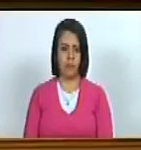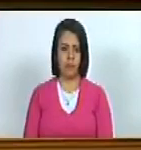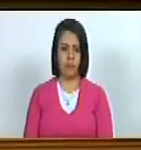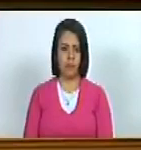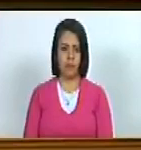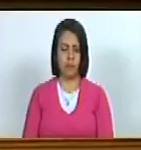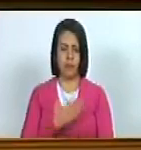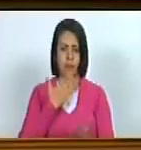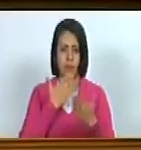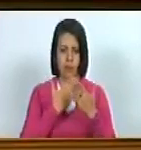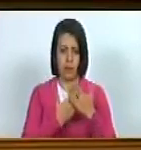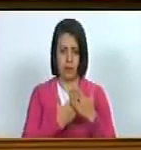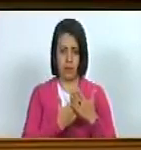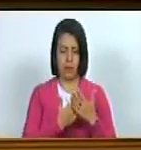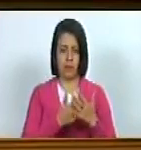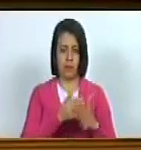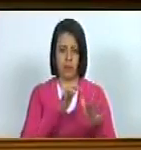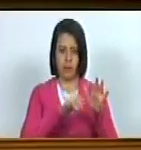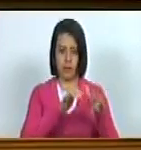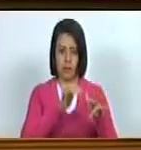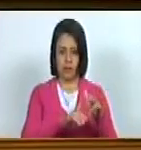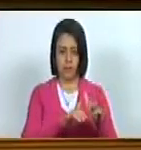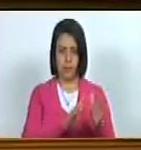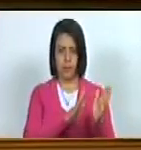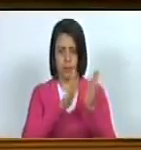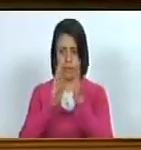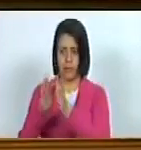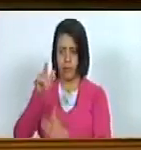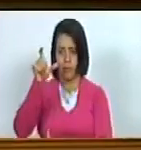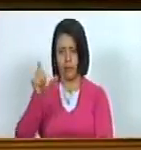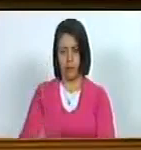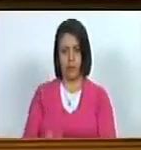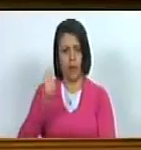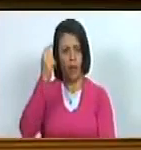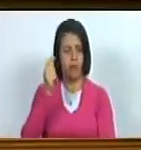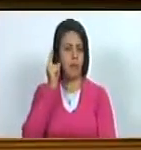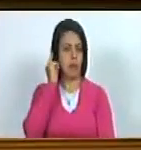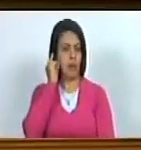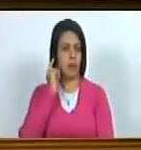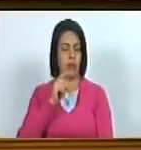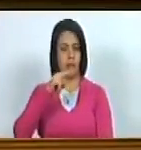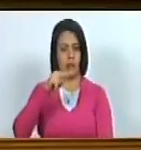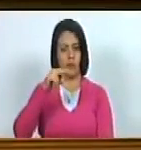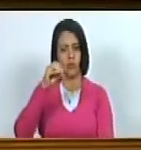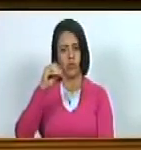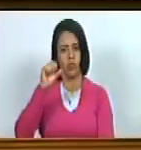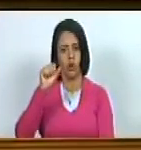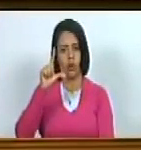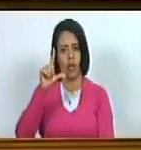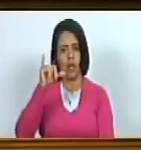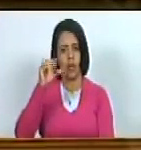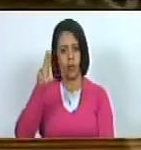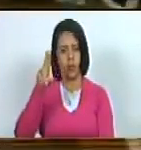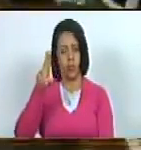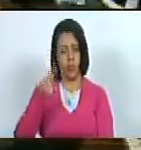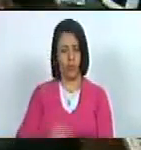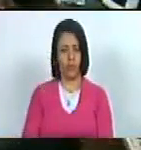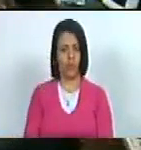gracias secretaria voy a dejar en el derecho de palabra a la diputada los Liu Rodríguez